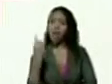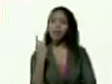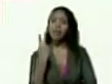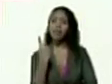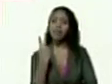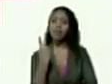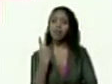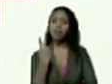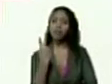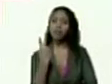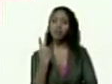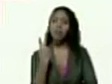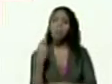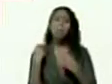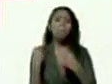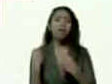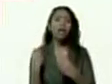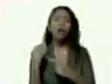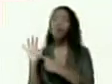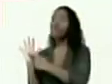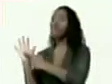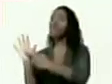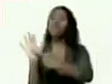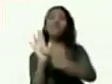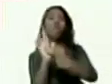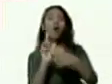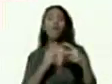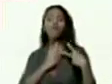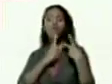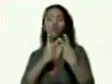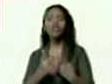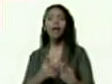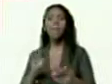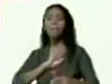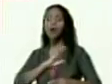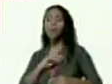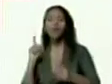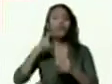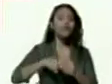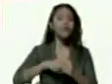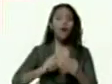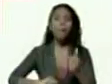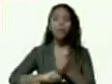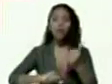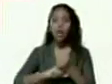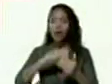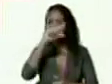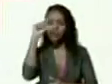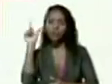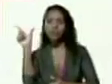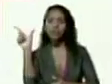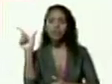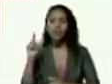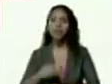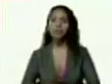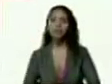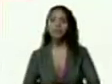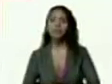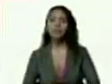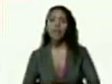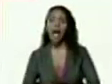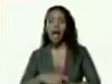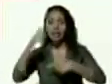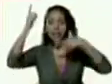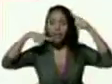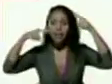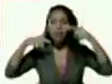una demostración de voluntad de querer pertenecer y apoyar al partido socialista unido de Venezuela al